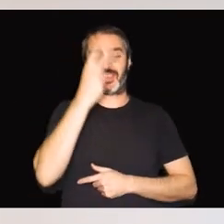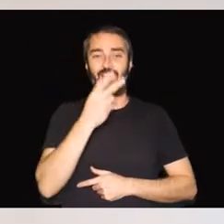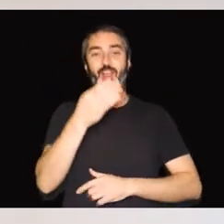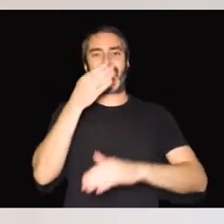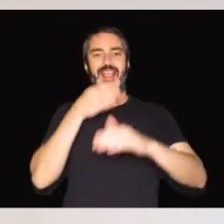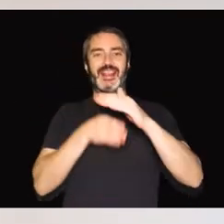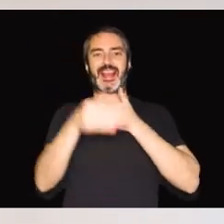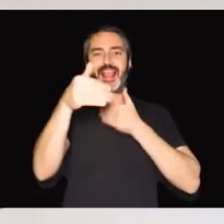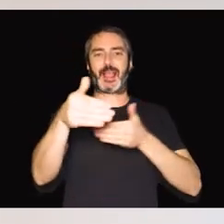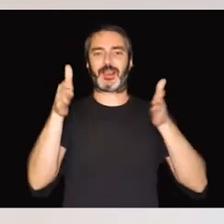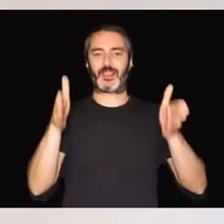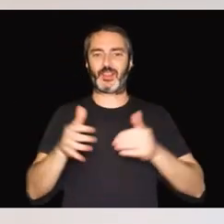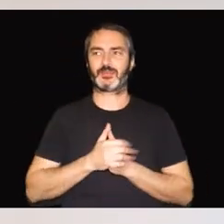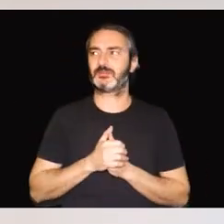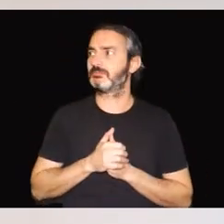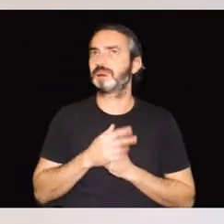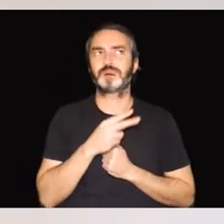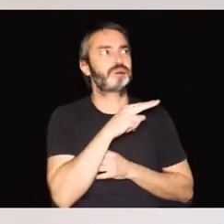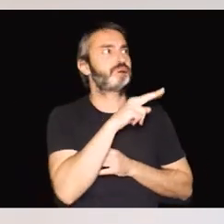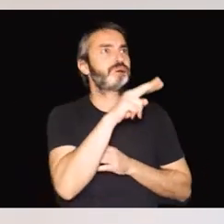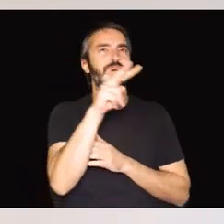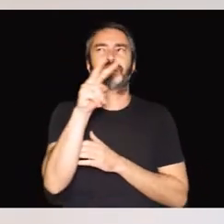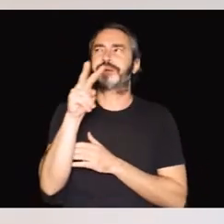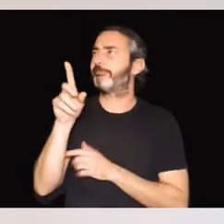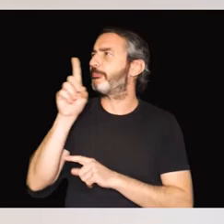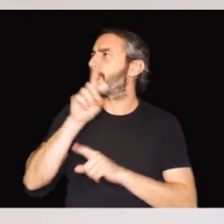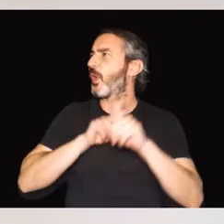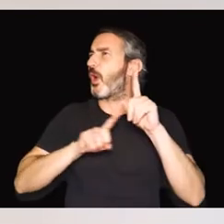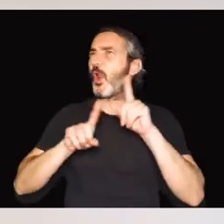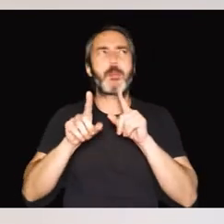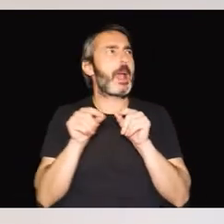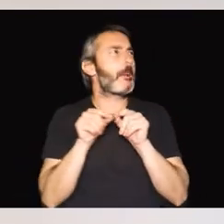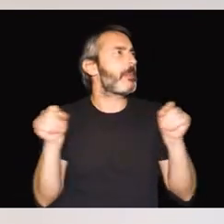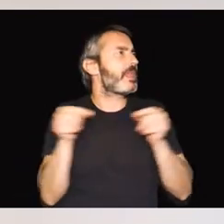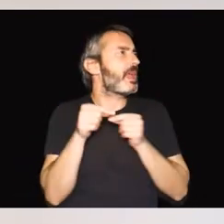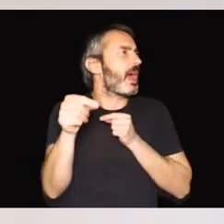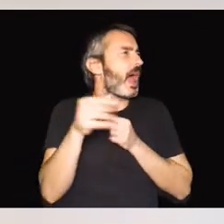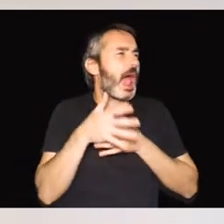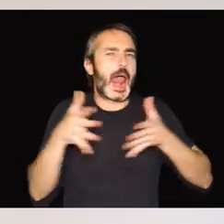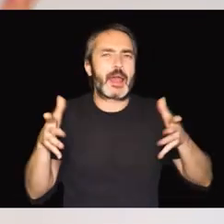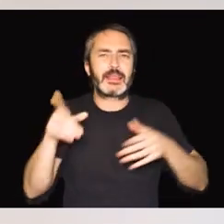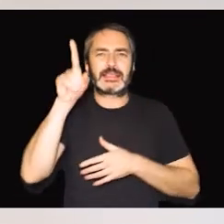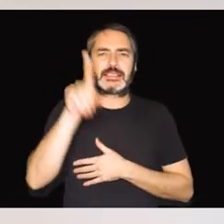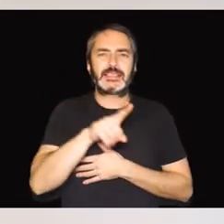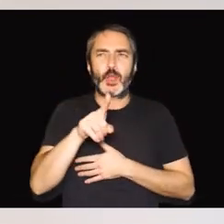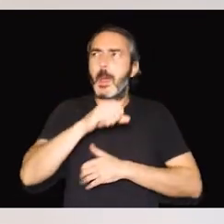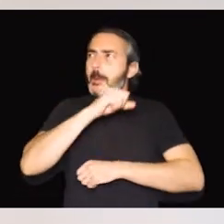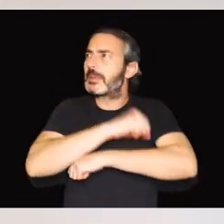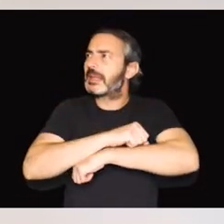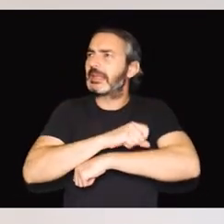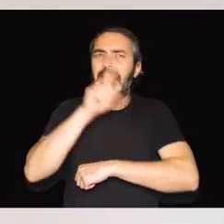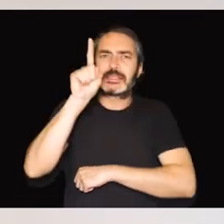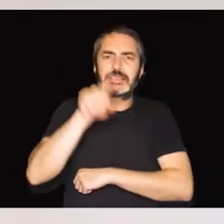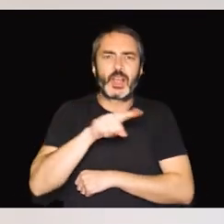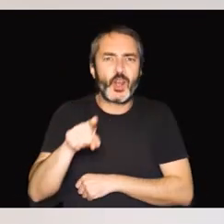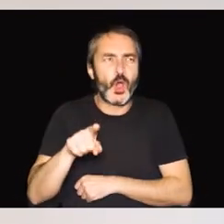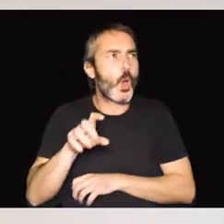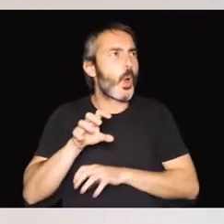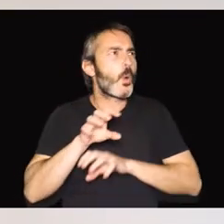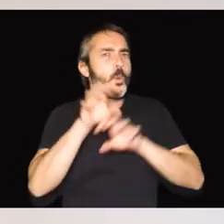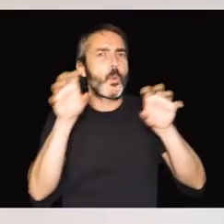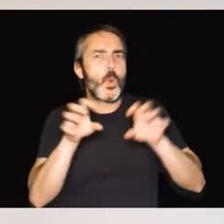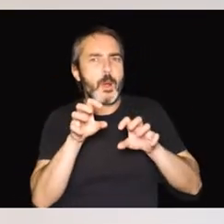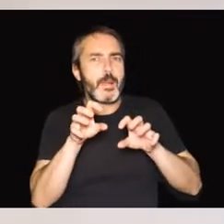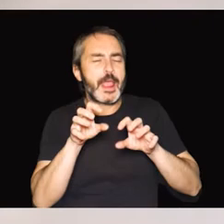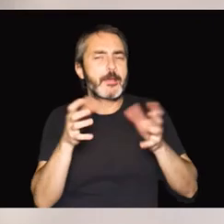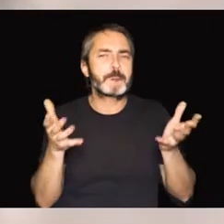entra en una habitación. Tendrá dificultades para captar cómo de grandes es esa habitación. ¿Hay ventanas? ¿Hay muebles? No sé,